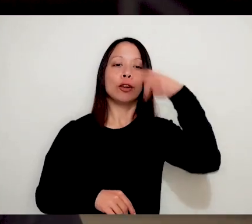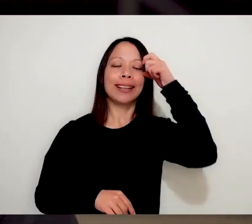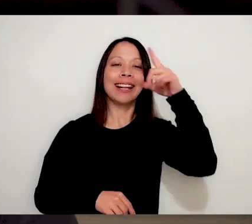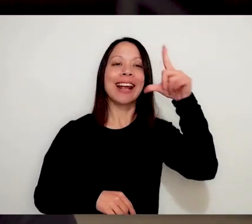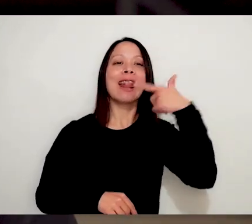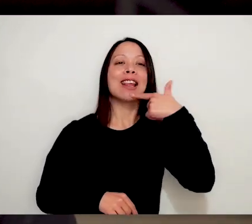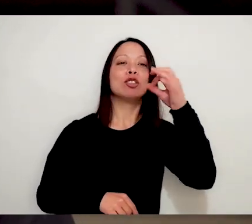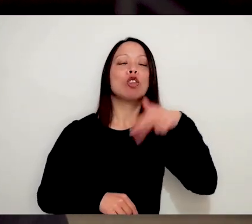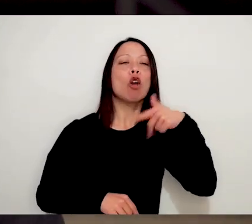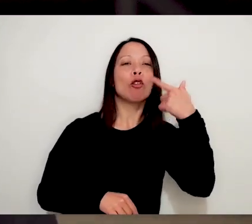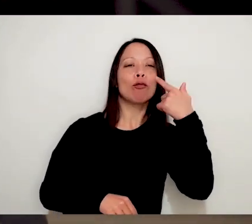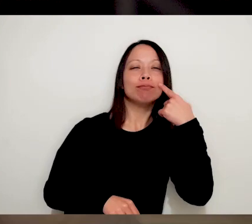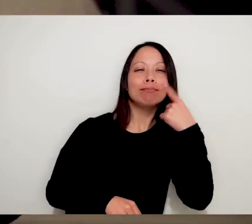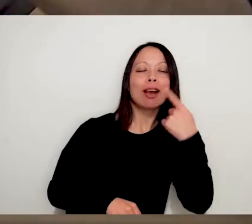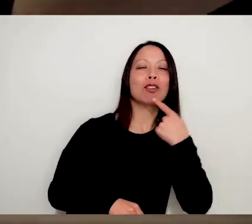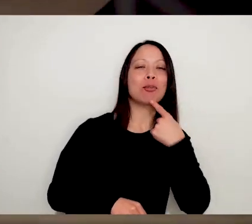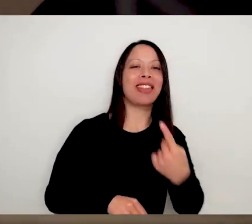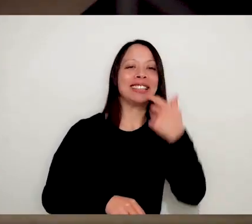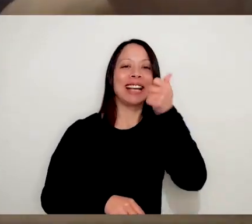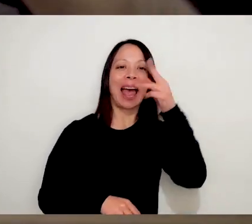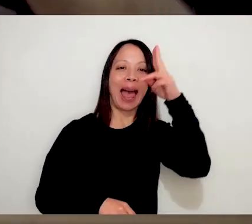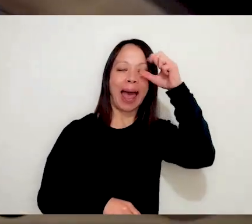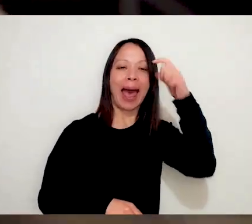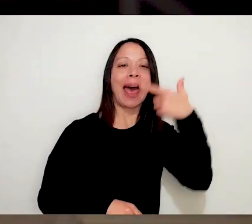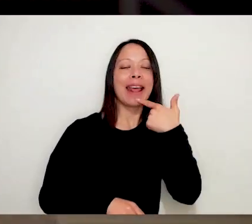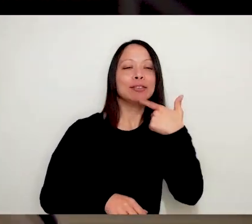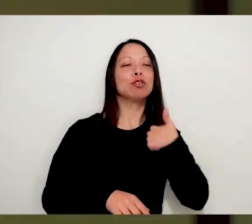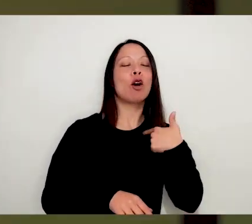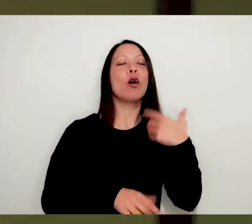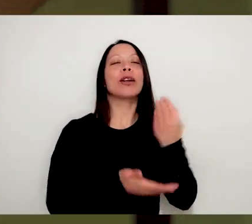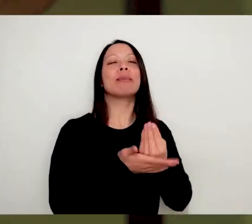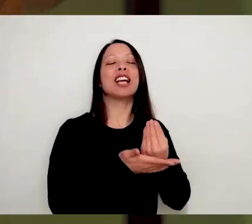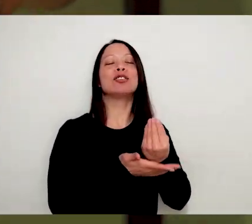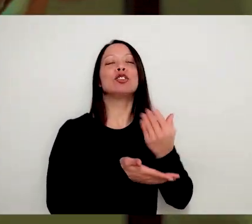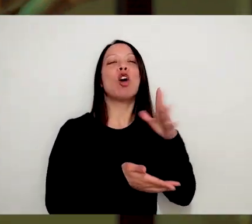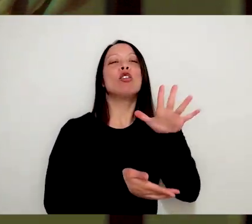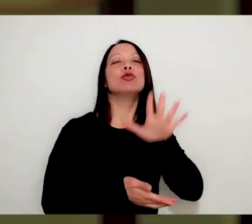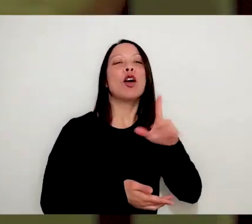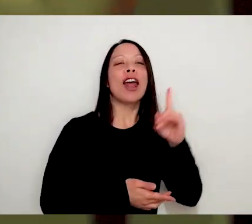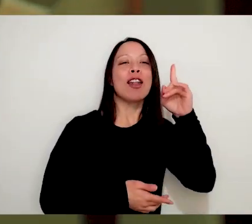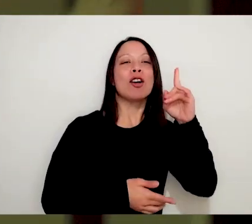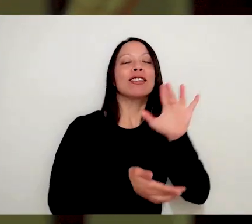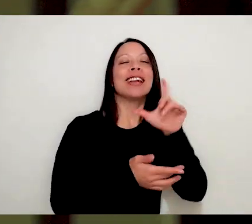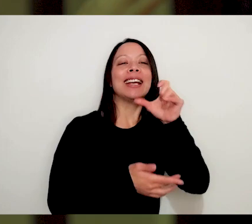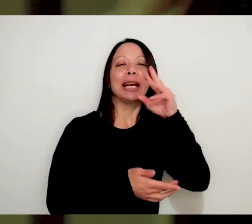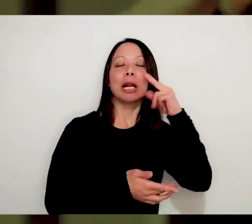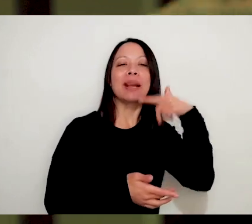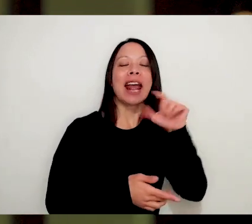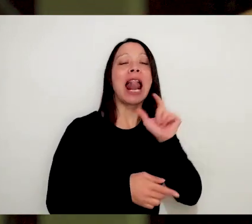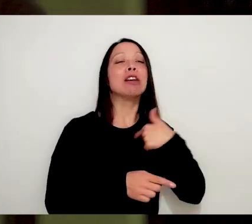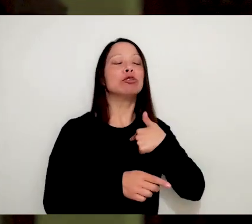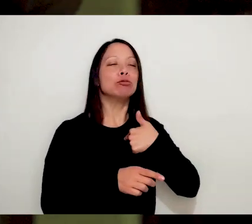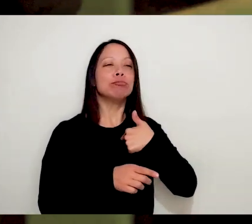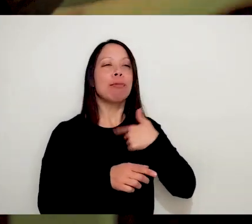conocido como Ares. Represento a la zona norte criminal. Nelson se mueve como un robot. Bailarín de hip hop, popping,